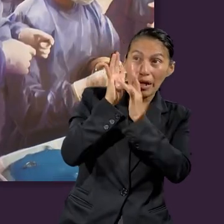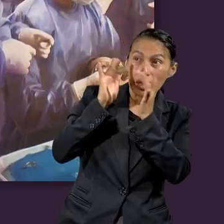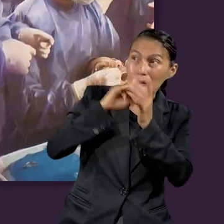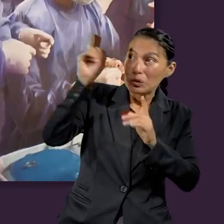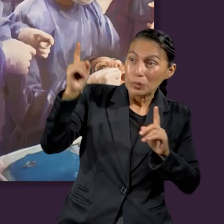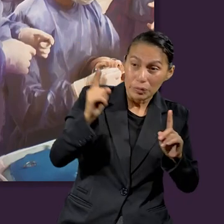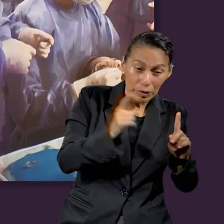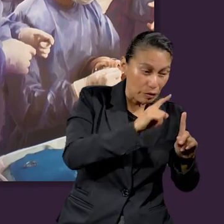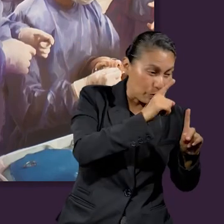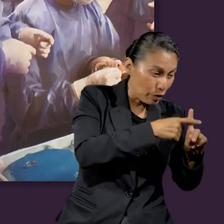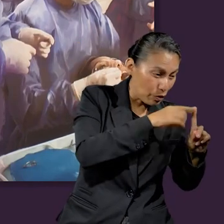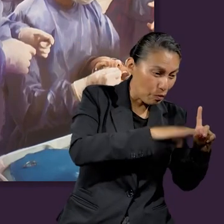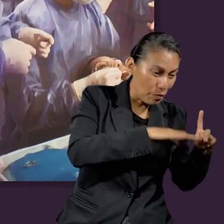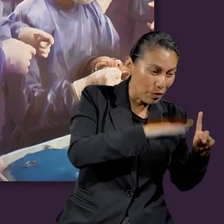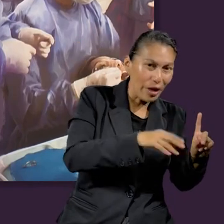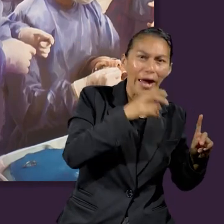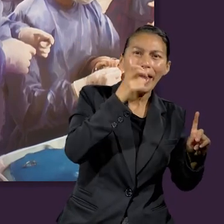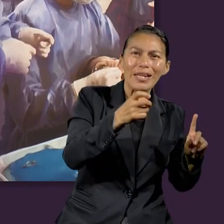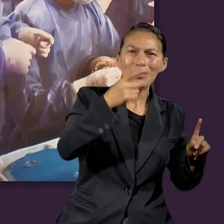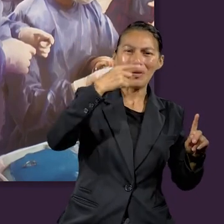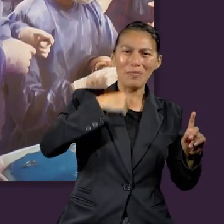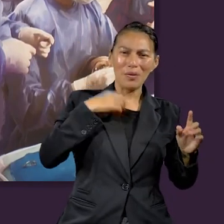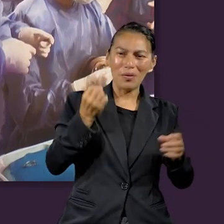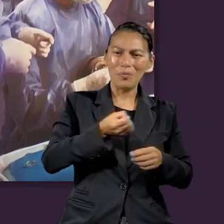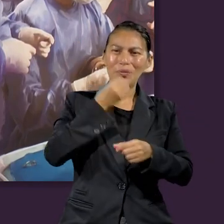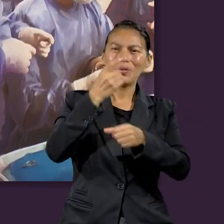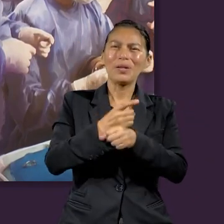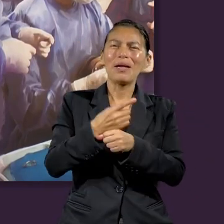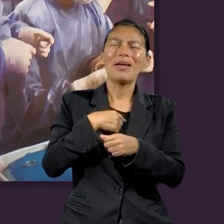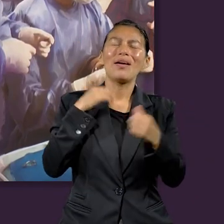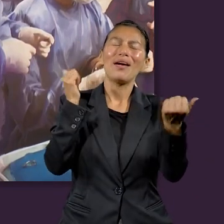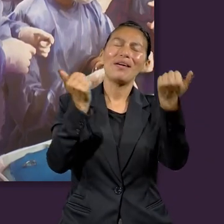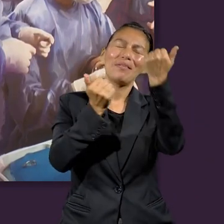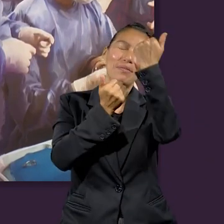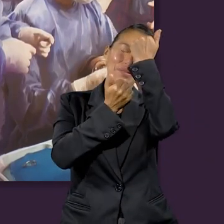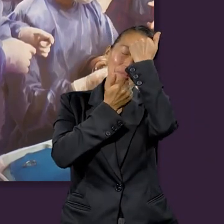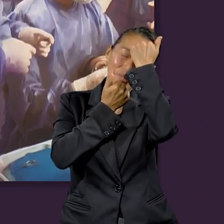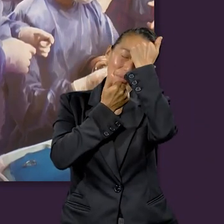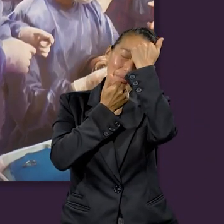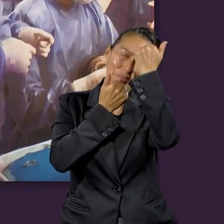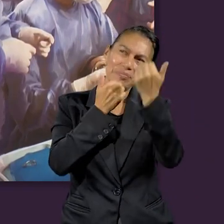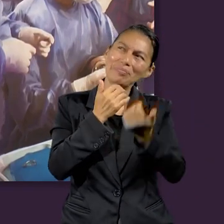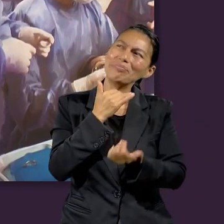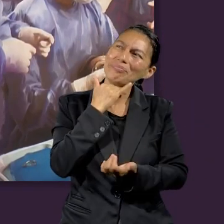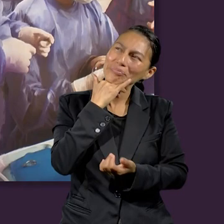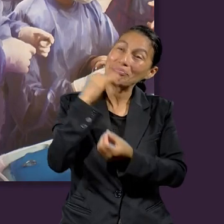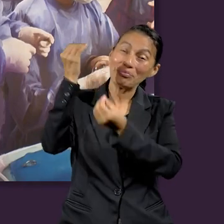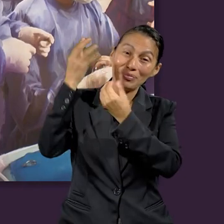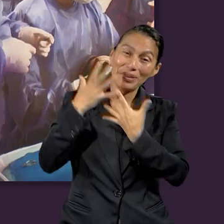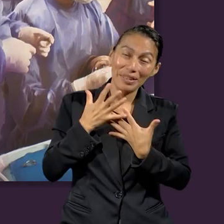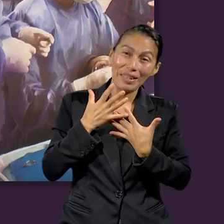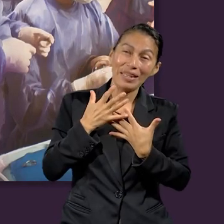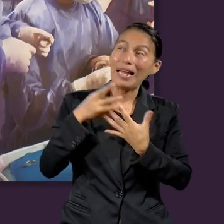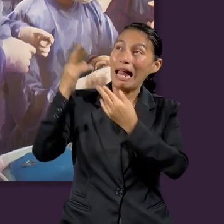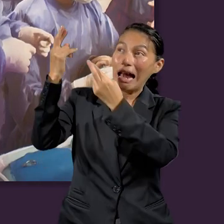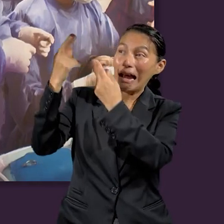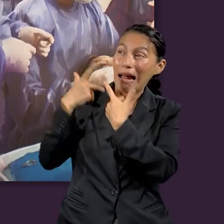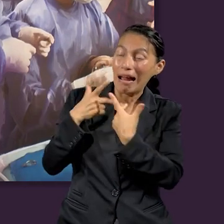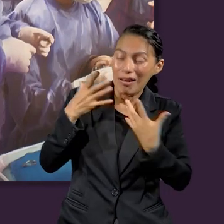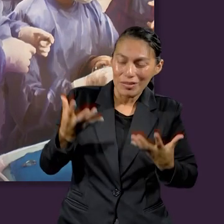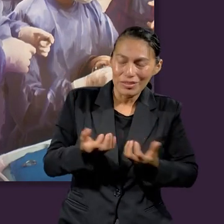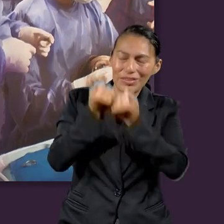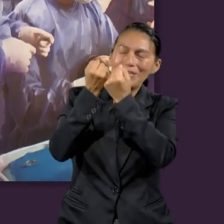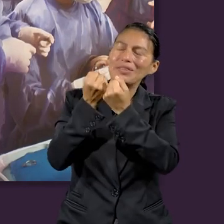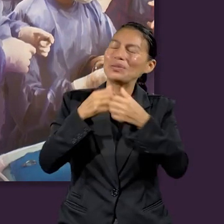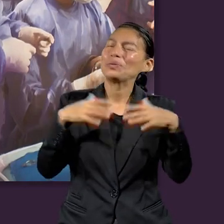para arrepentirme de mis pecados. No solo yo, todos nosotros y todo el mundo tiene esa oportunidad de arrepentirse de sus pecados porque es un